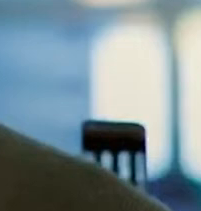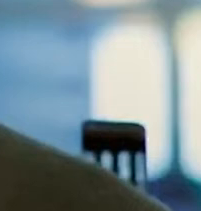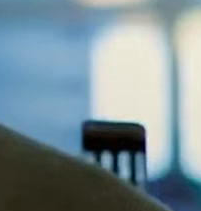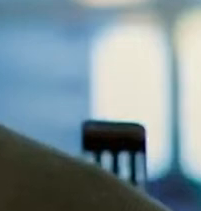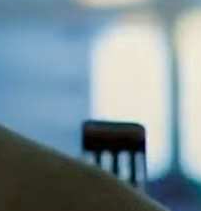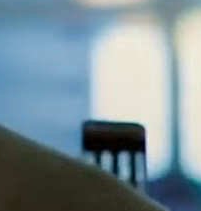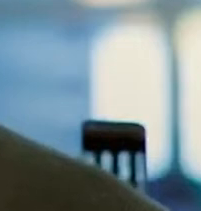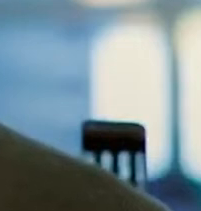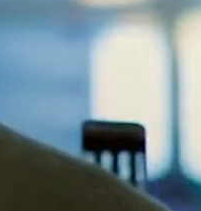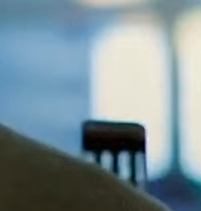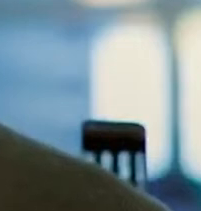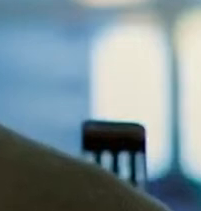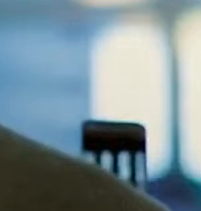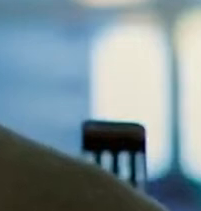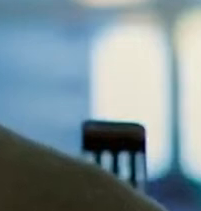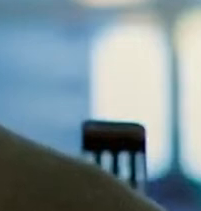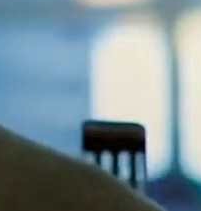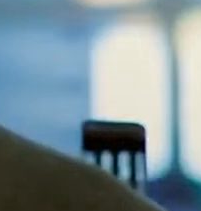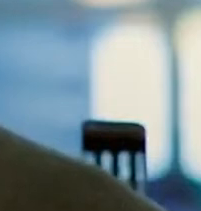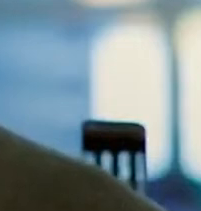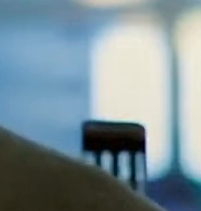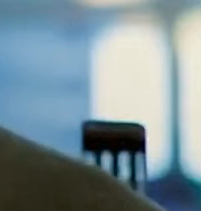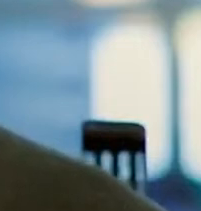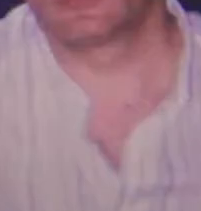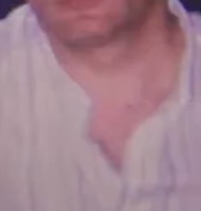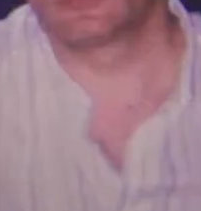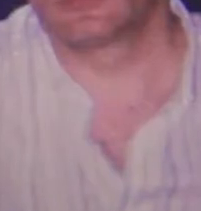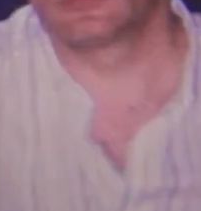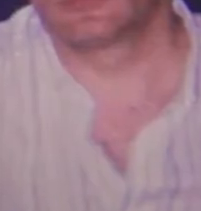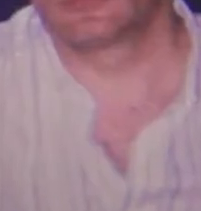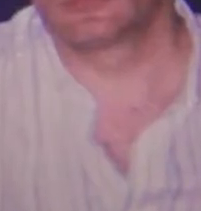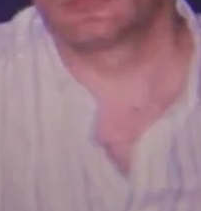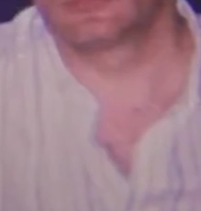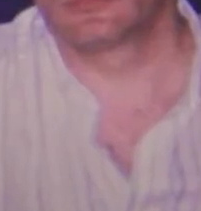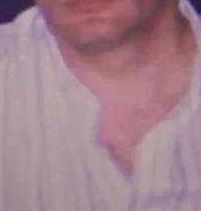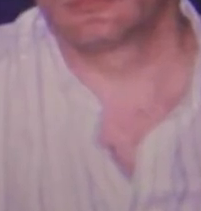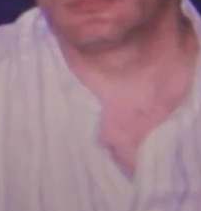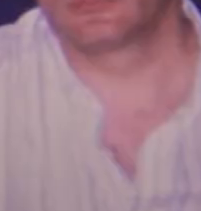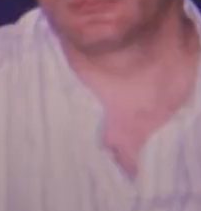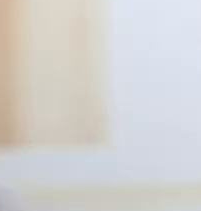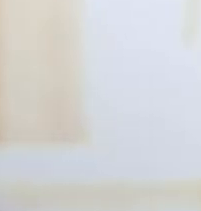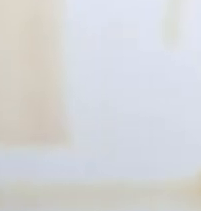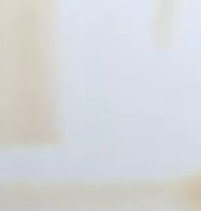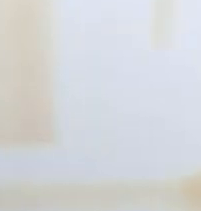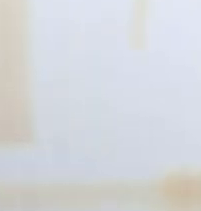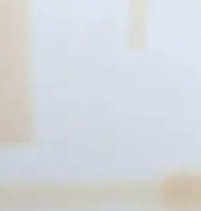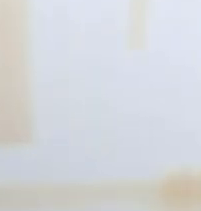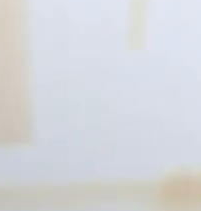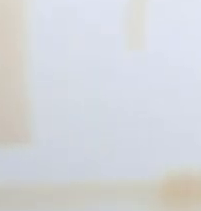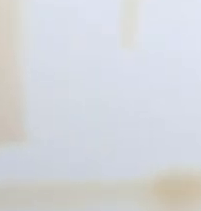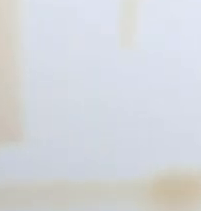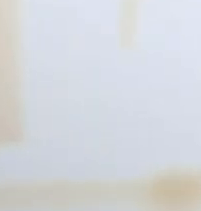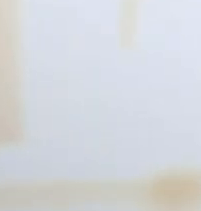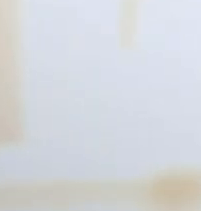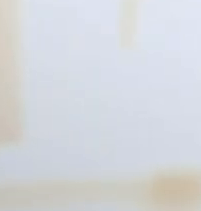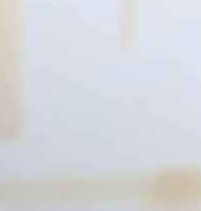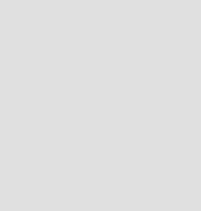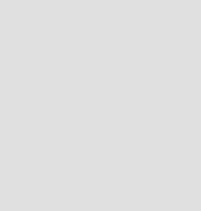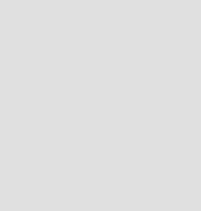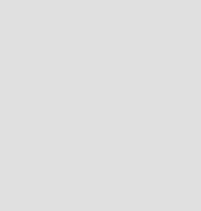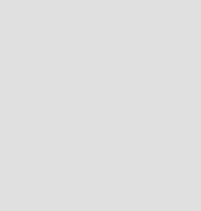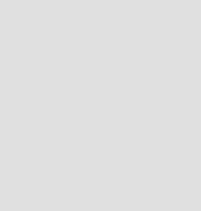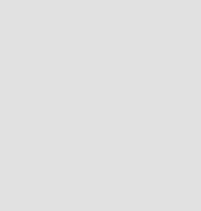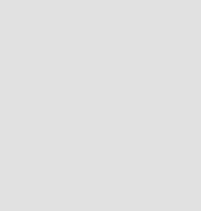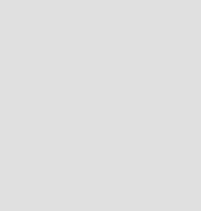Es mi zonga. Las estamos siempre juntas. Hemos sido bendecidos al tener dos madres, porque hemos tenido dos madres siempre.